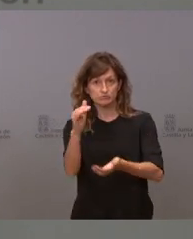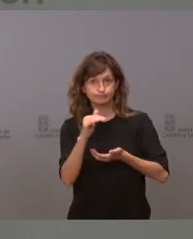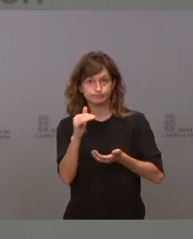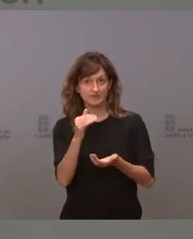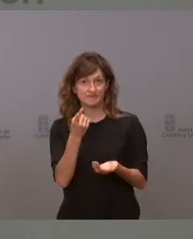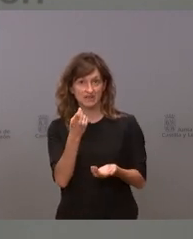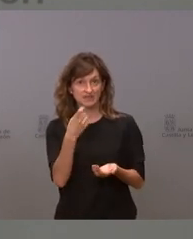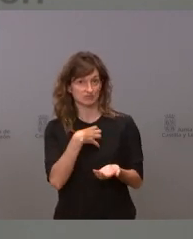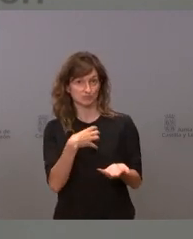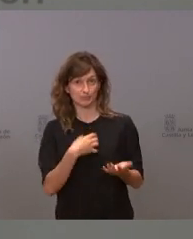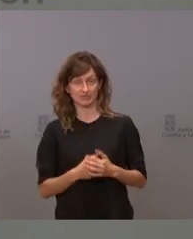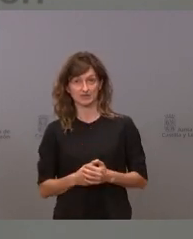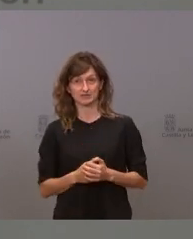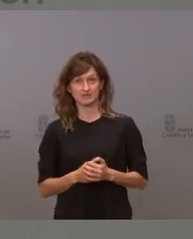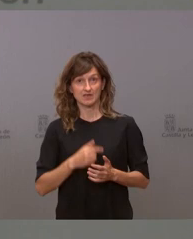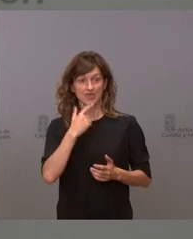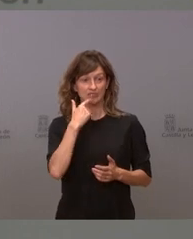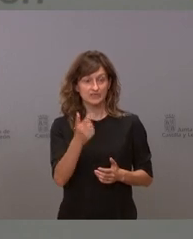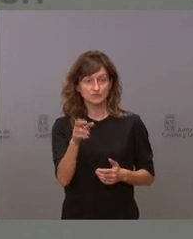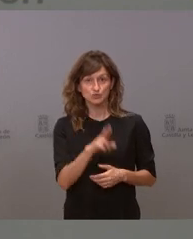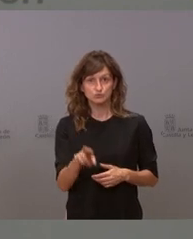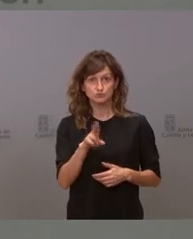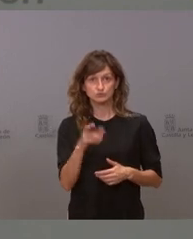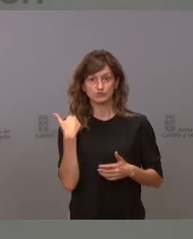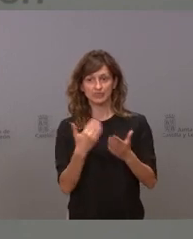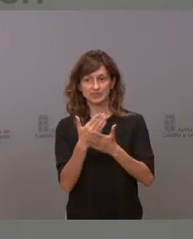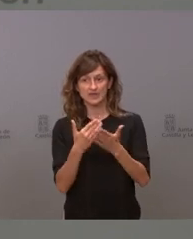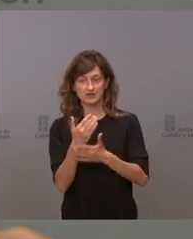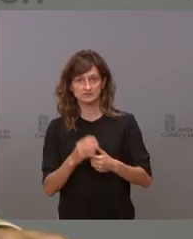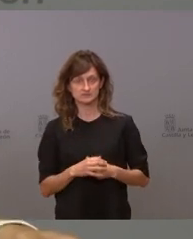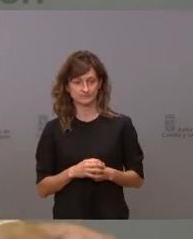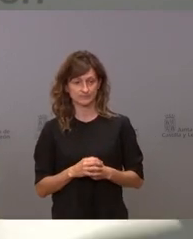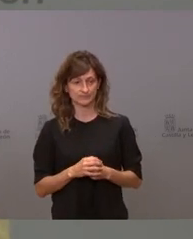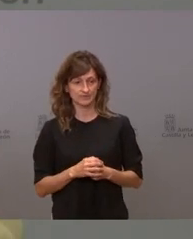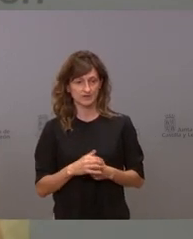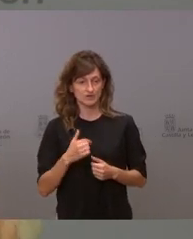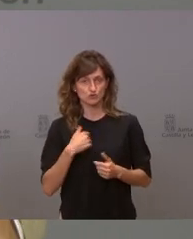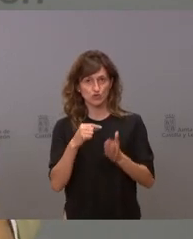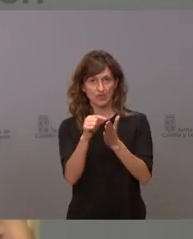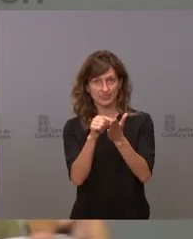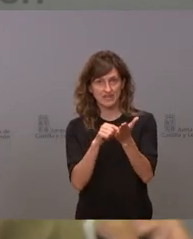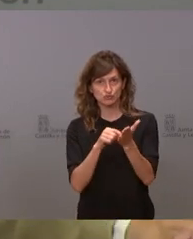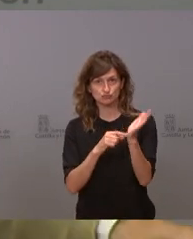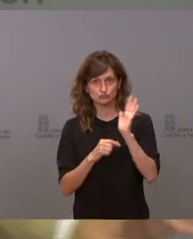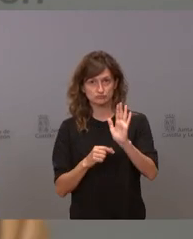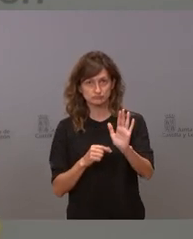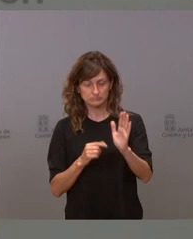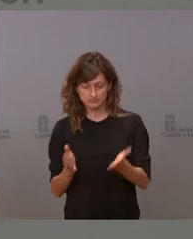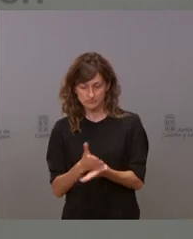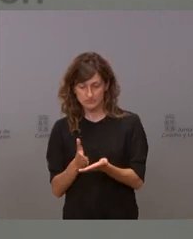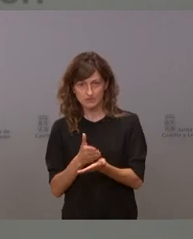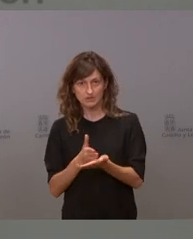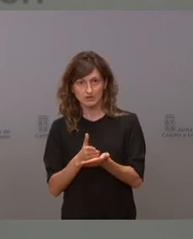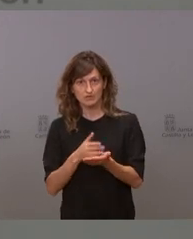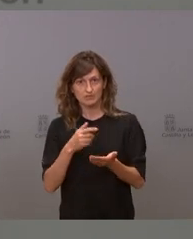se ha dicho de manera reiterada estos días y yo ya voy a sacar los datos porque ya es que nosotros